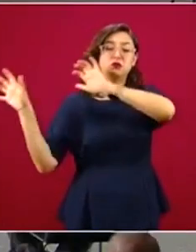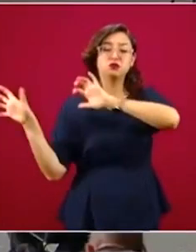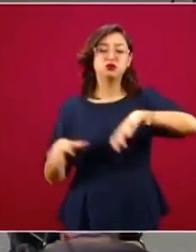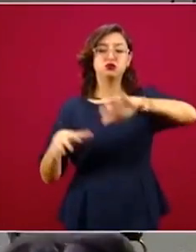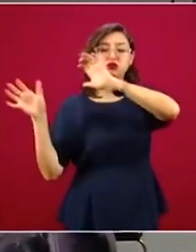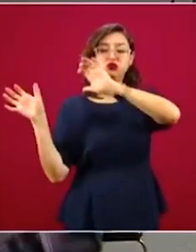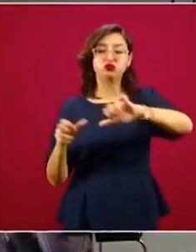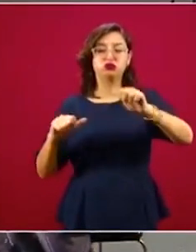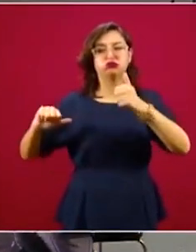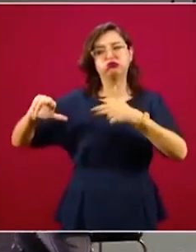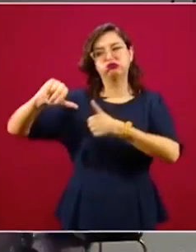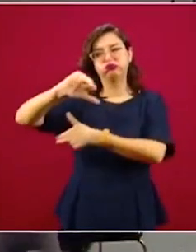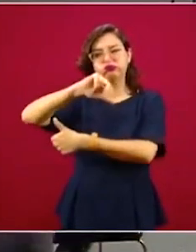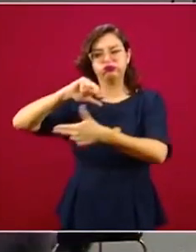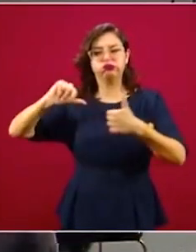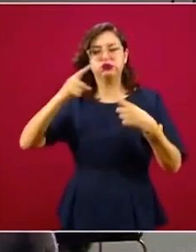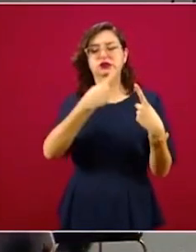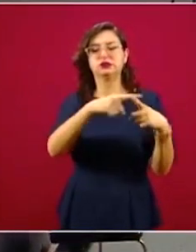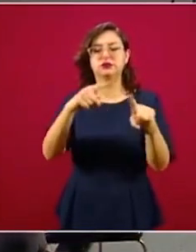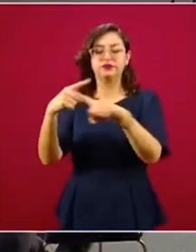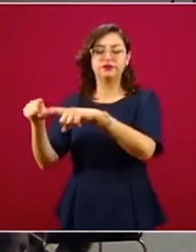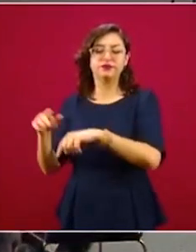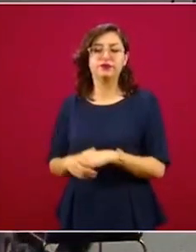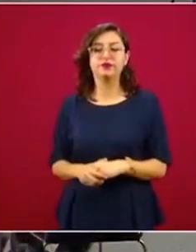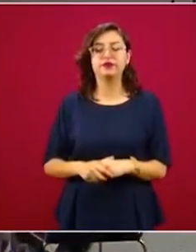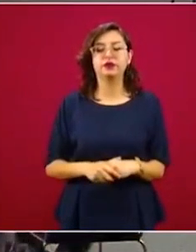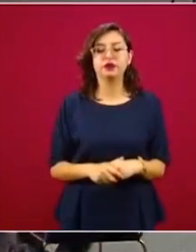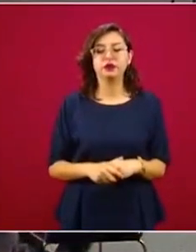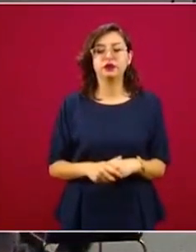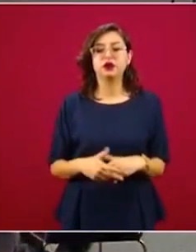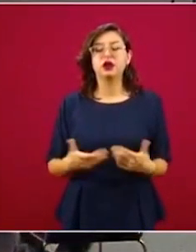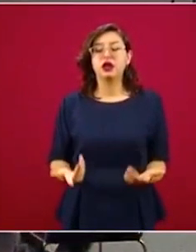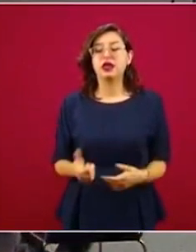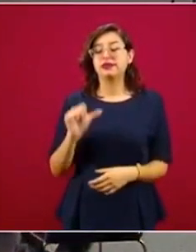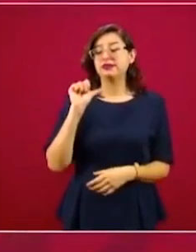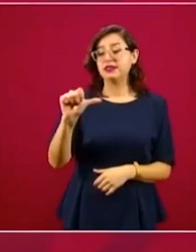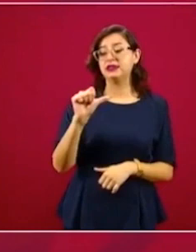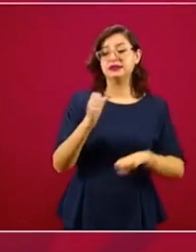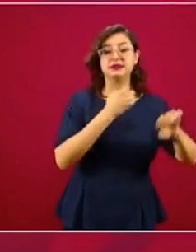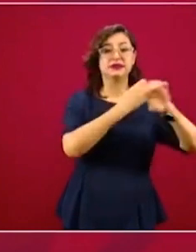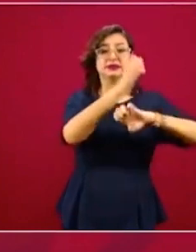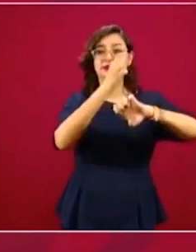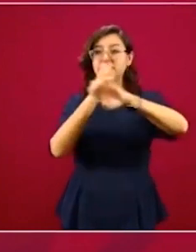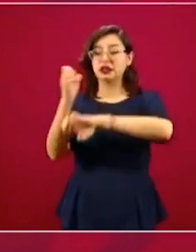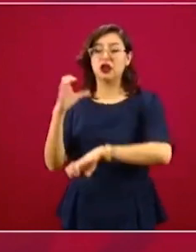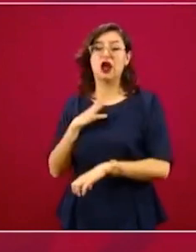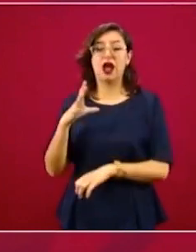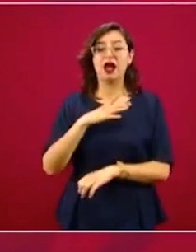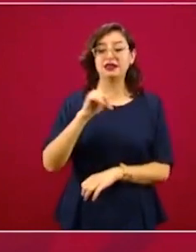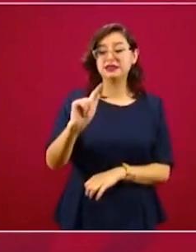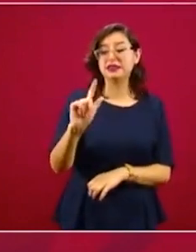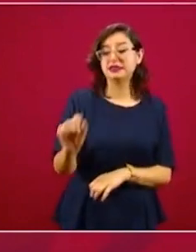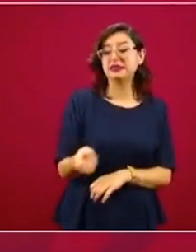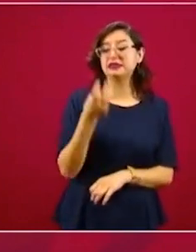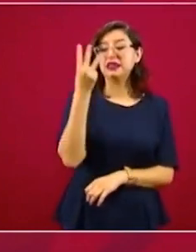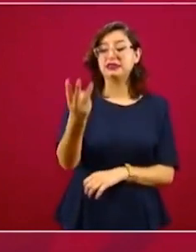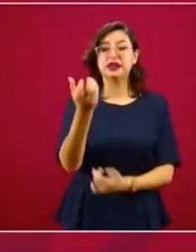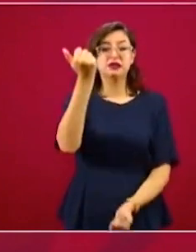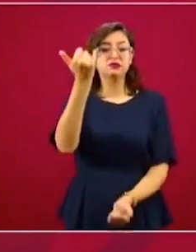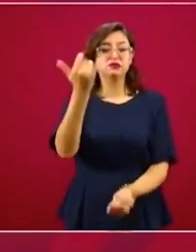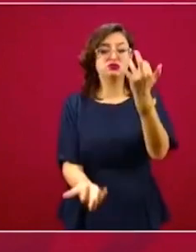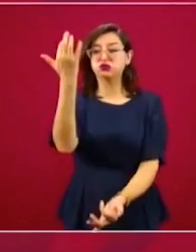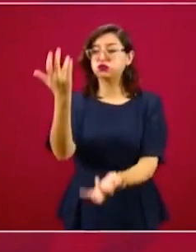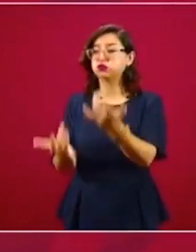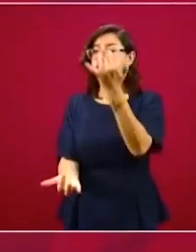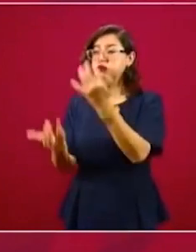Al día de hoy se atienden 73 incendios en 16 estados, 73 incendios en 16 estados.